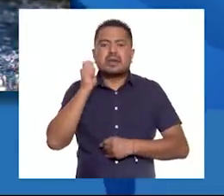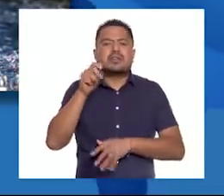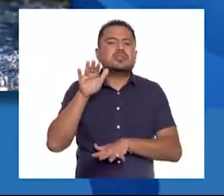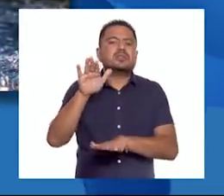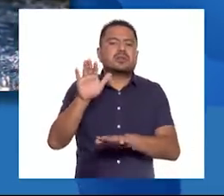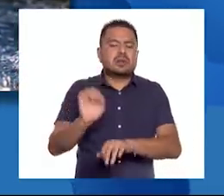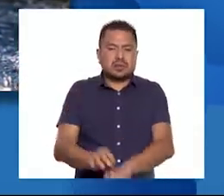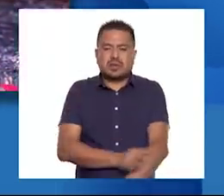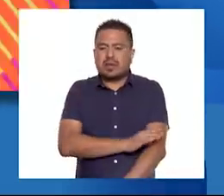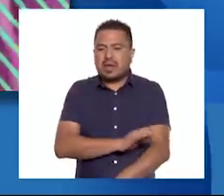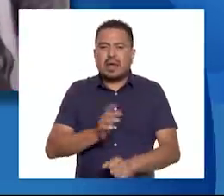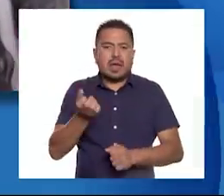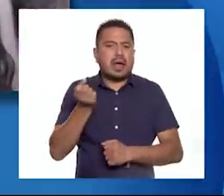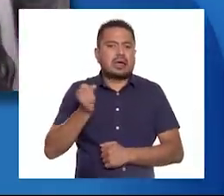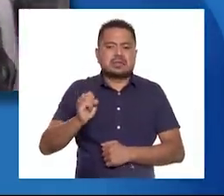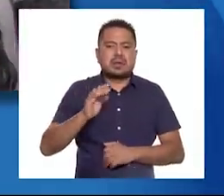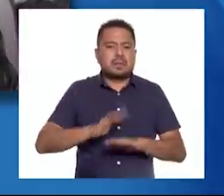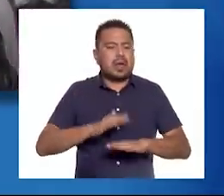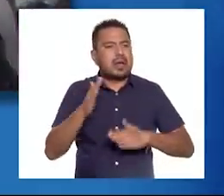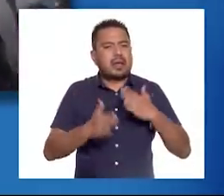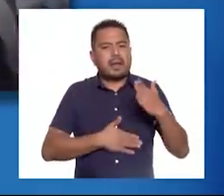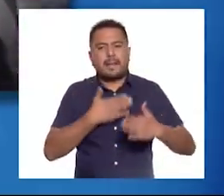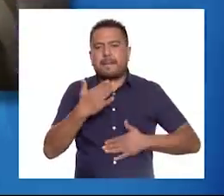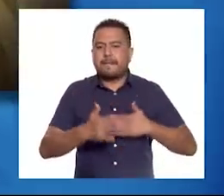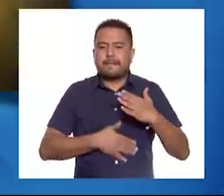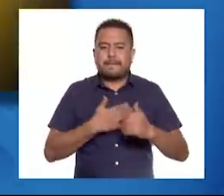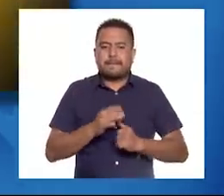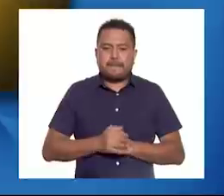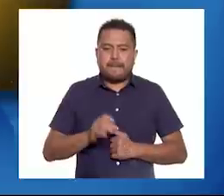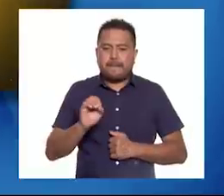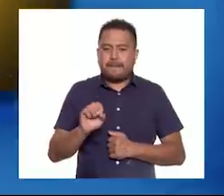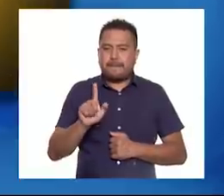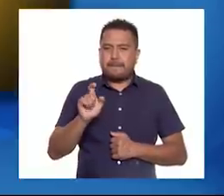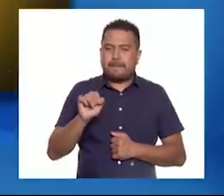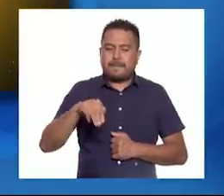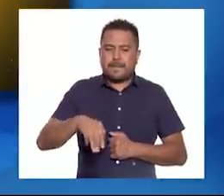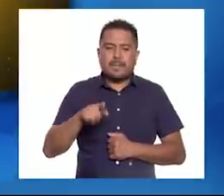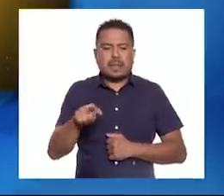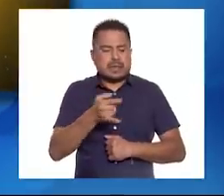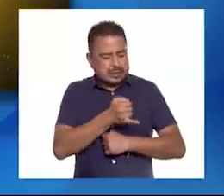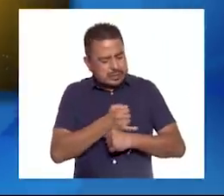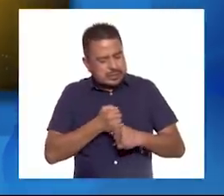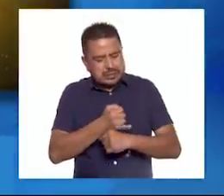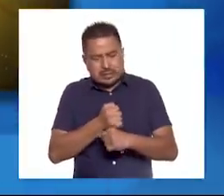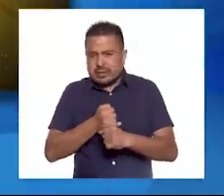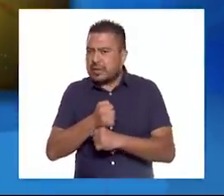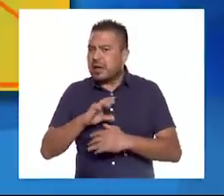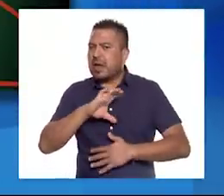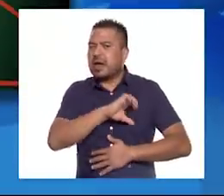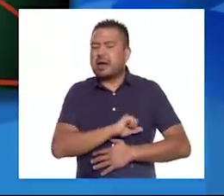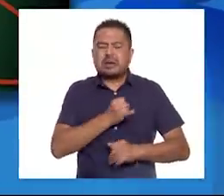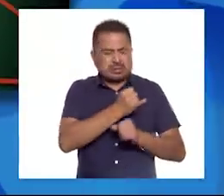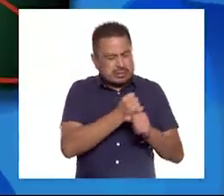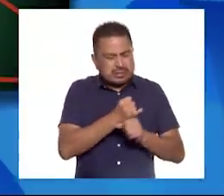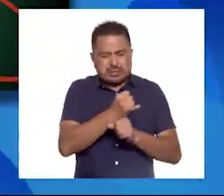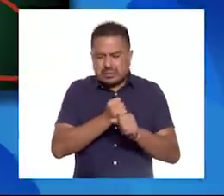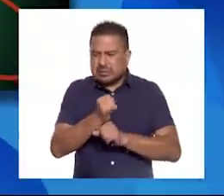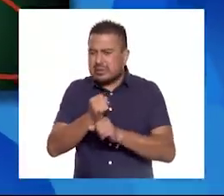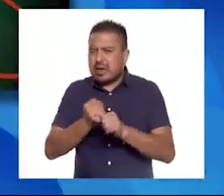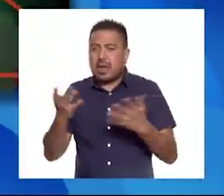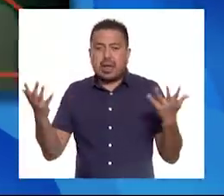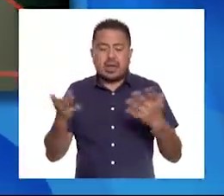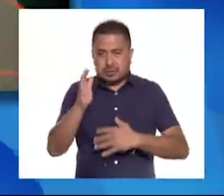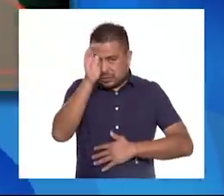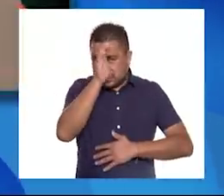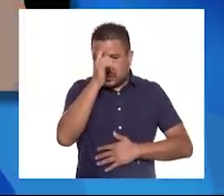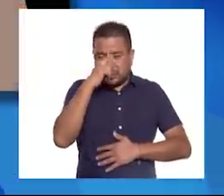de sus emociones de manera divertida. Olim, investigadora. Le encanta investigar y aplicar